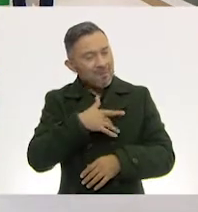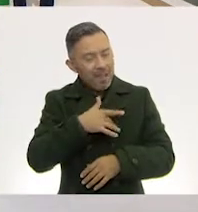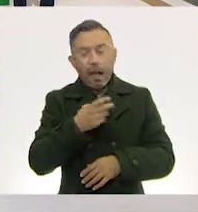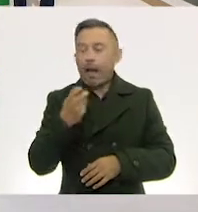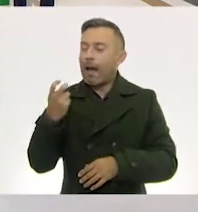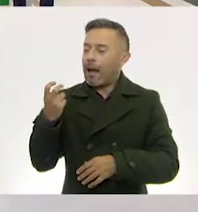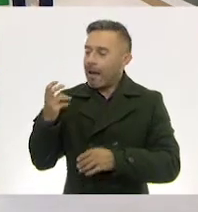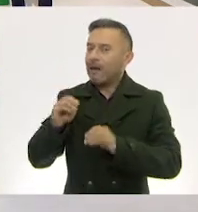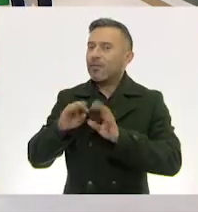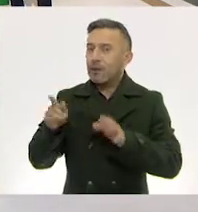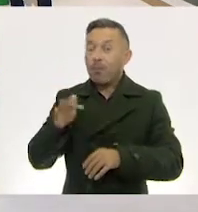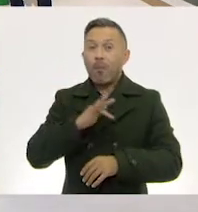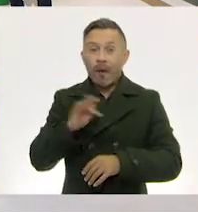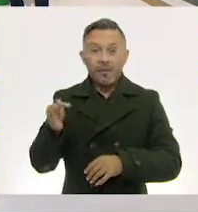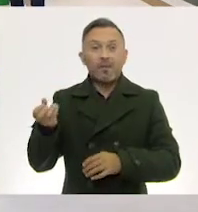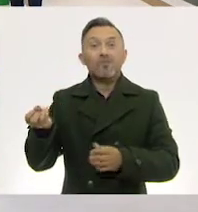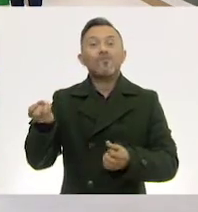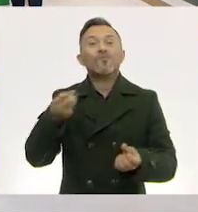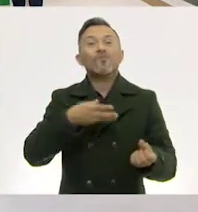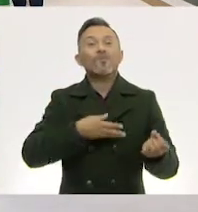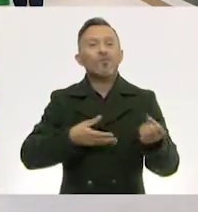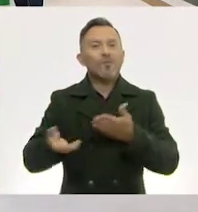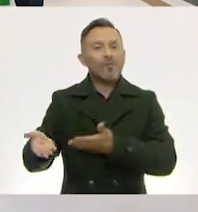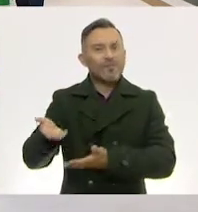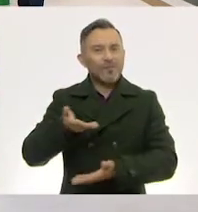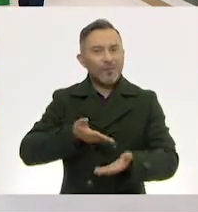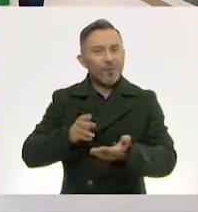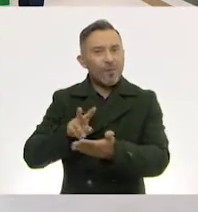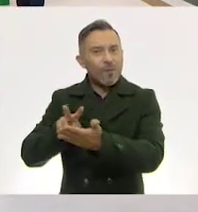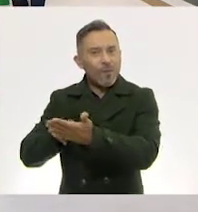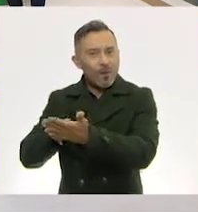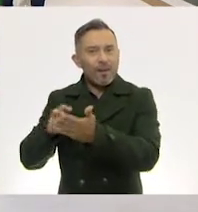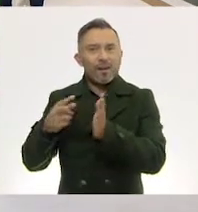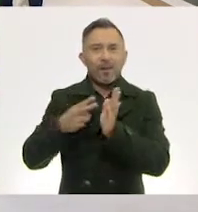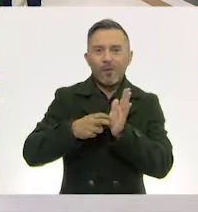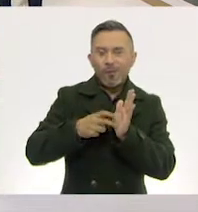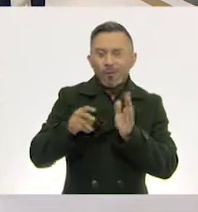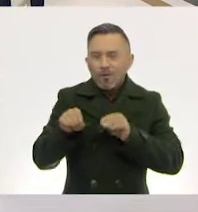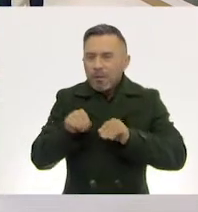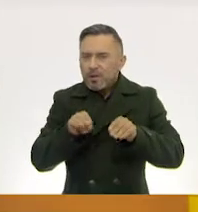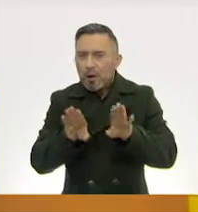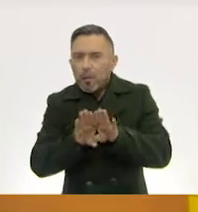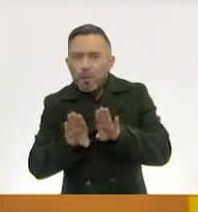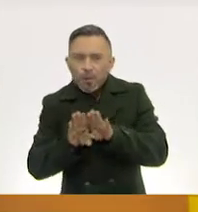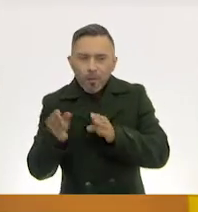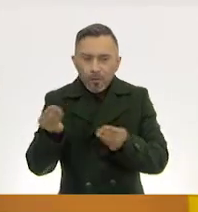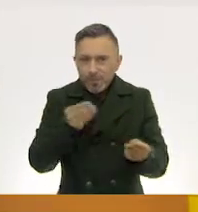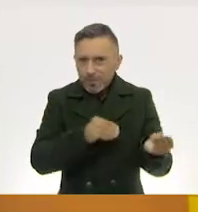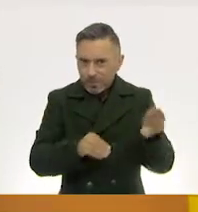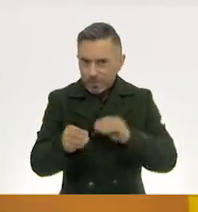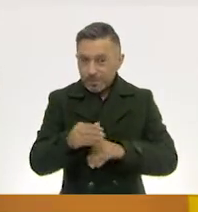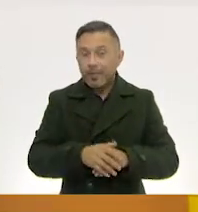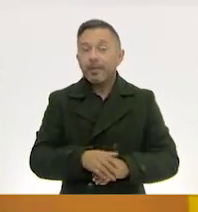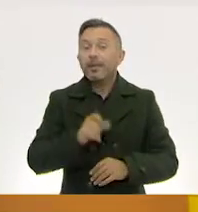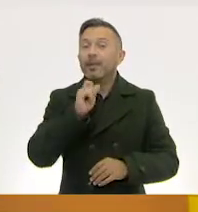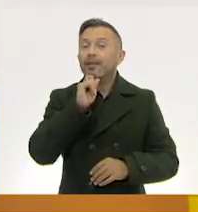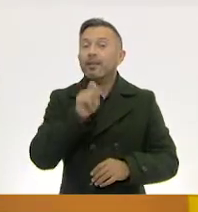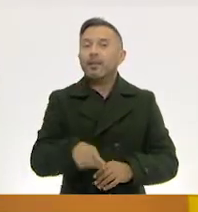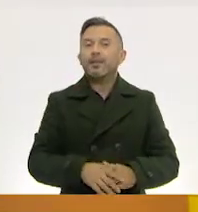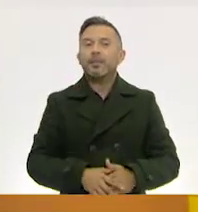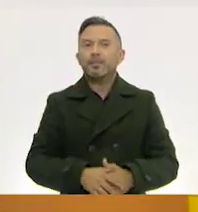manera Compartimos los movimientos Que pueden ser Y también Y de ahí viene